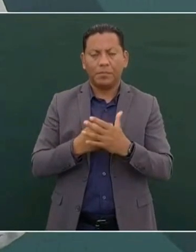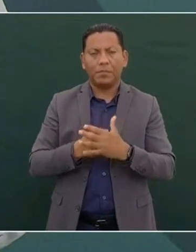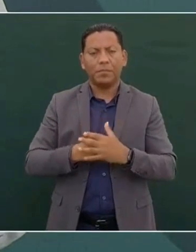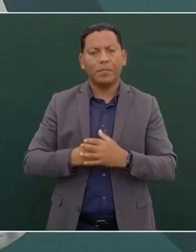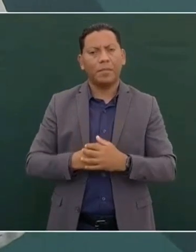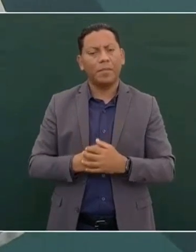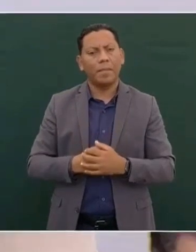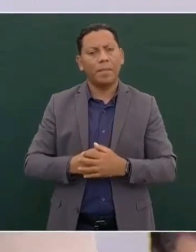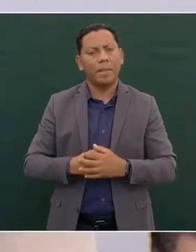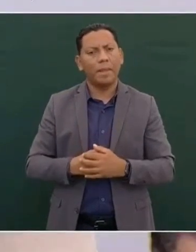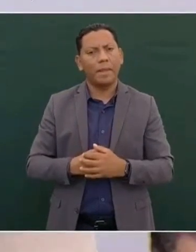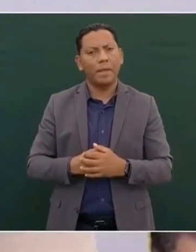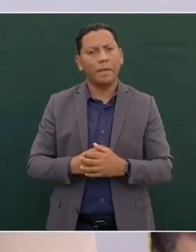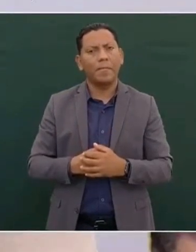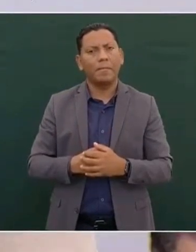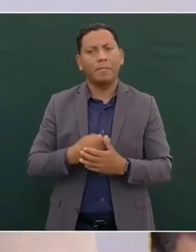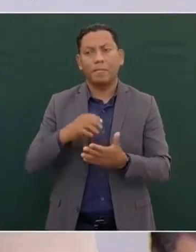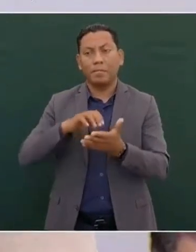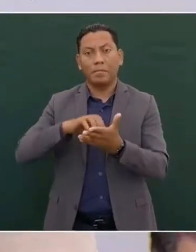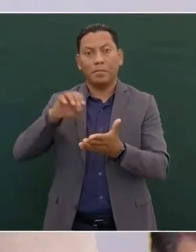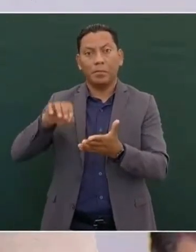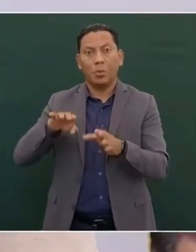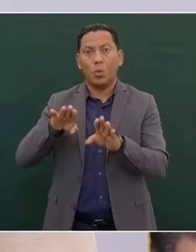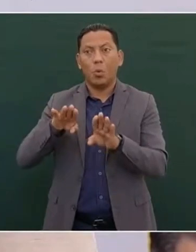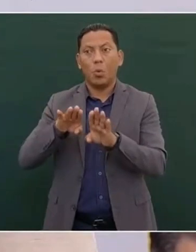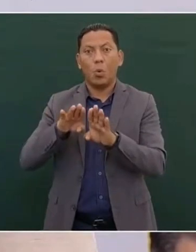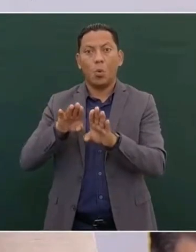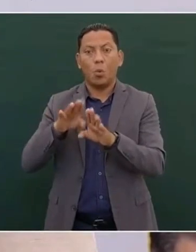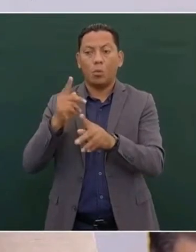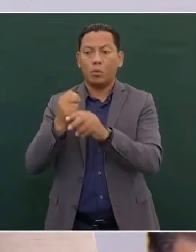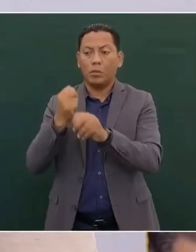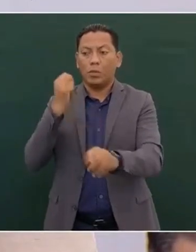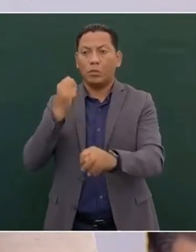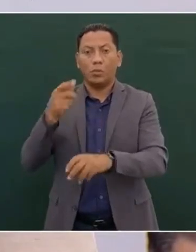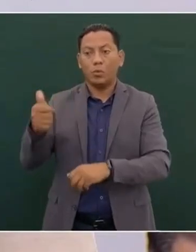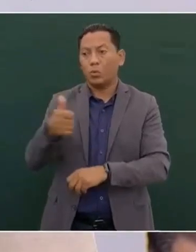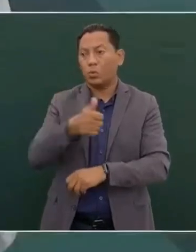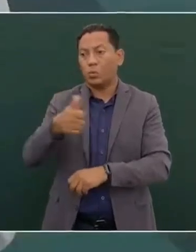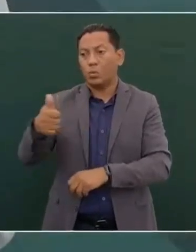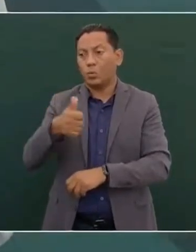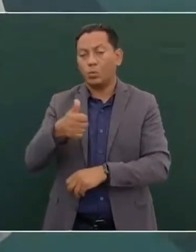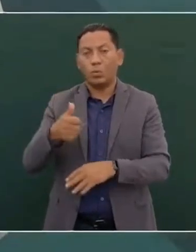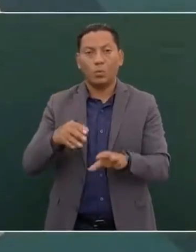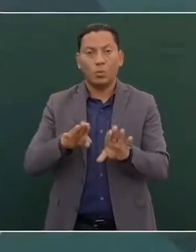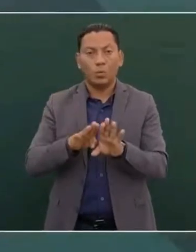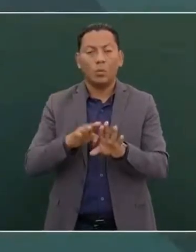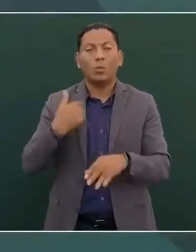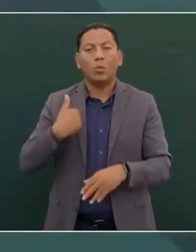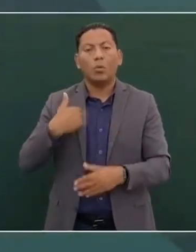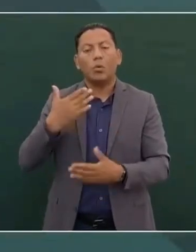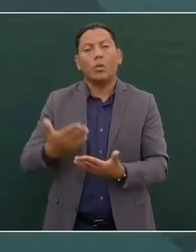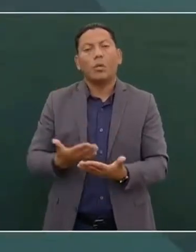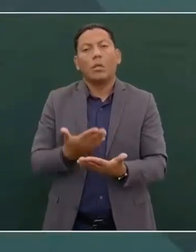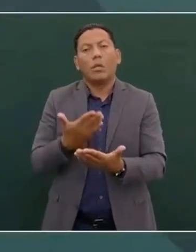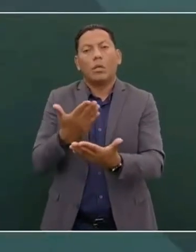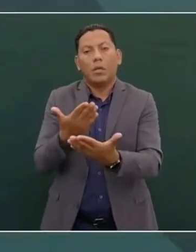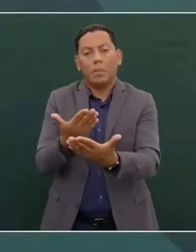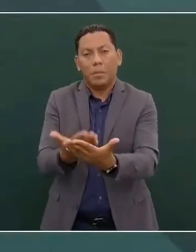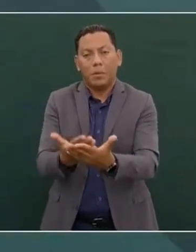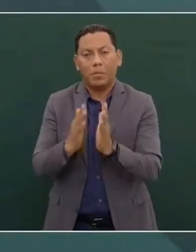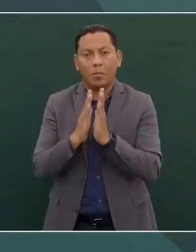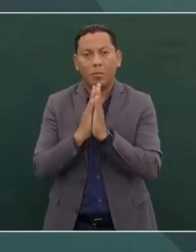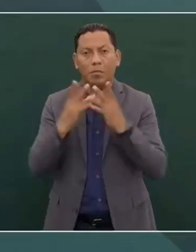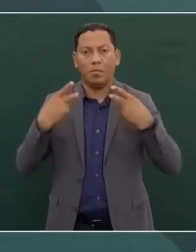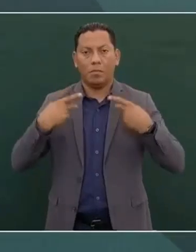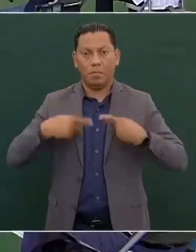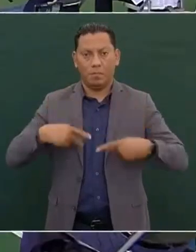con el transporte. Y yo le pido a la gente de